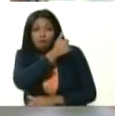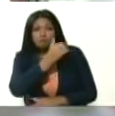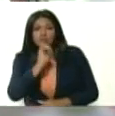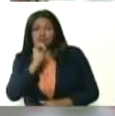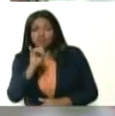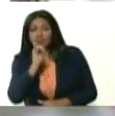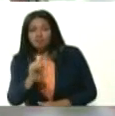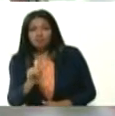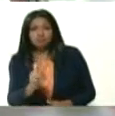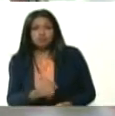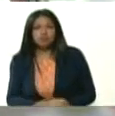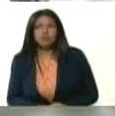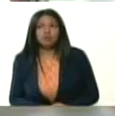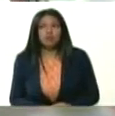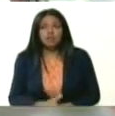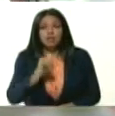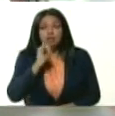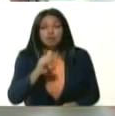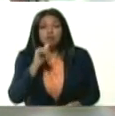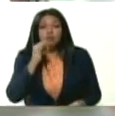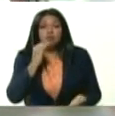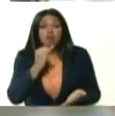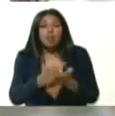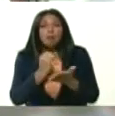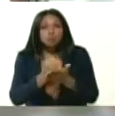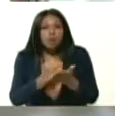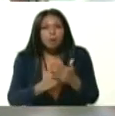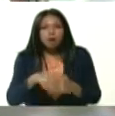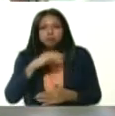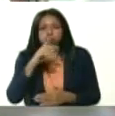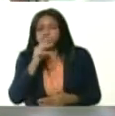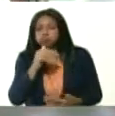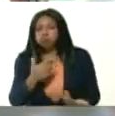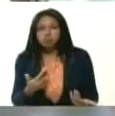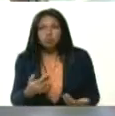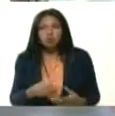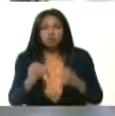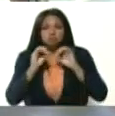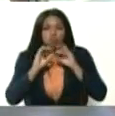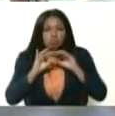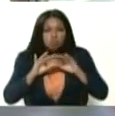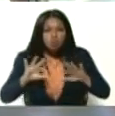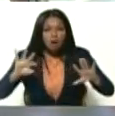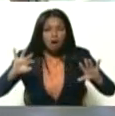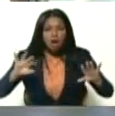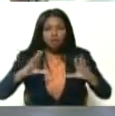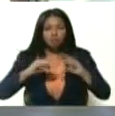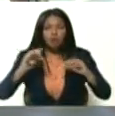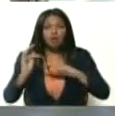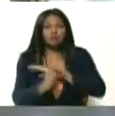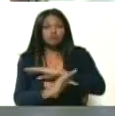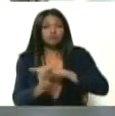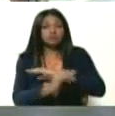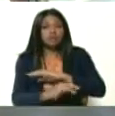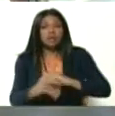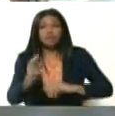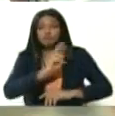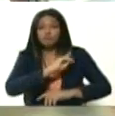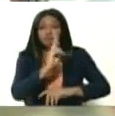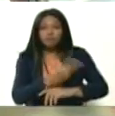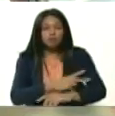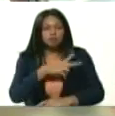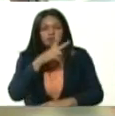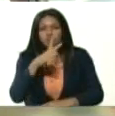No están haciendo las pruebas suficientes. El brote de coronavirus en toda la frontera es